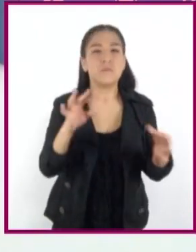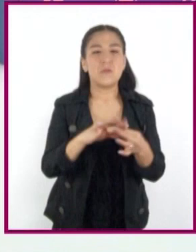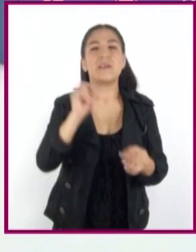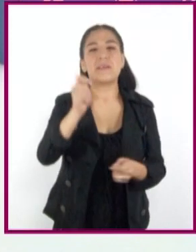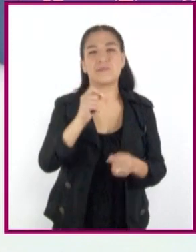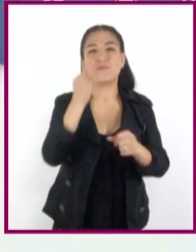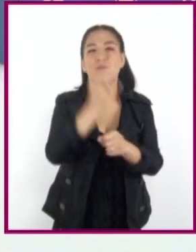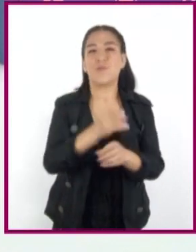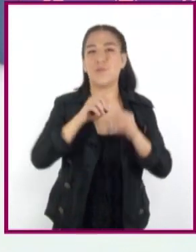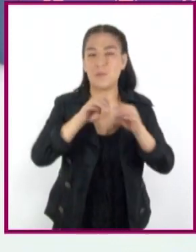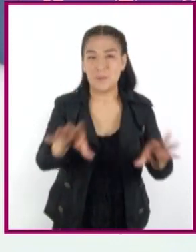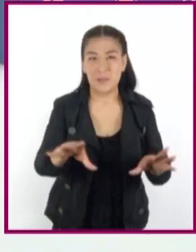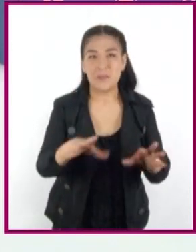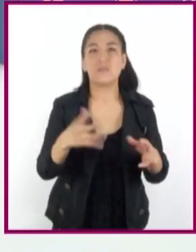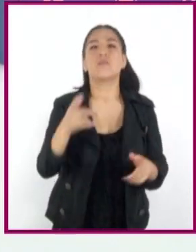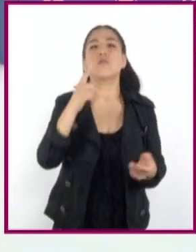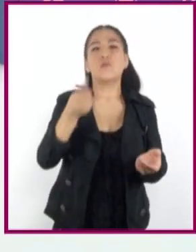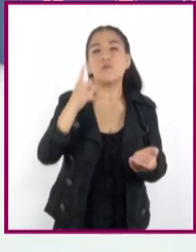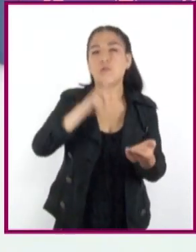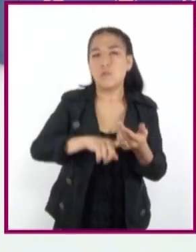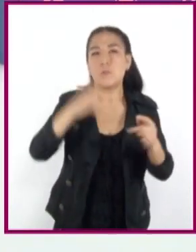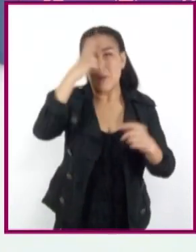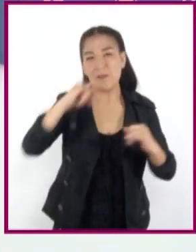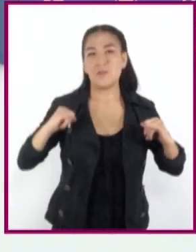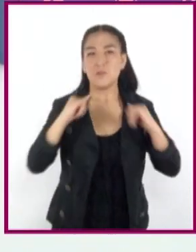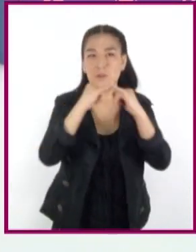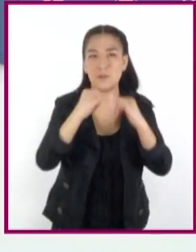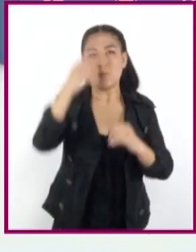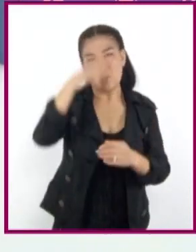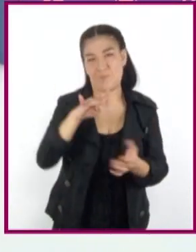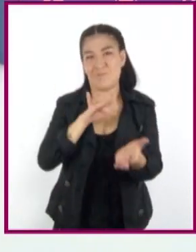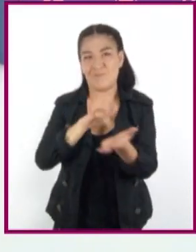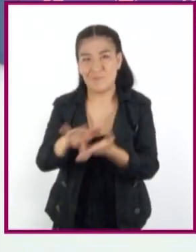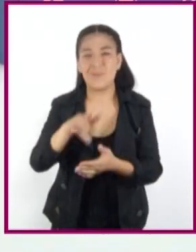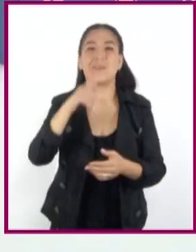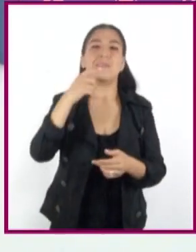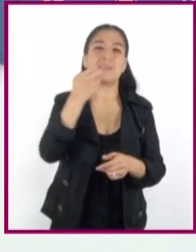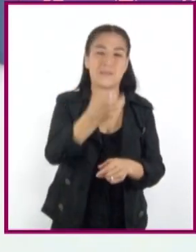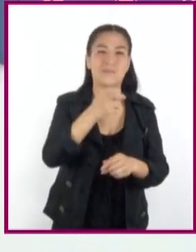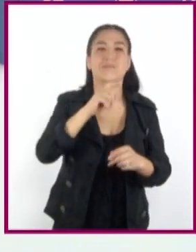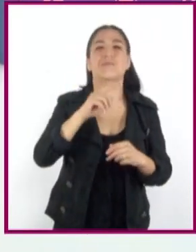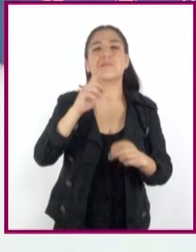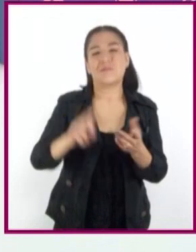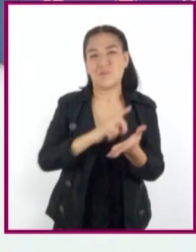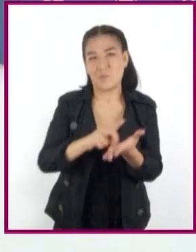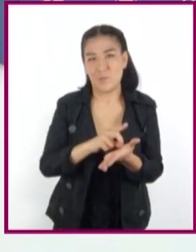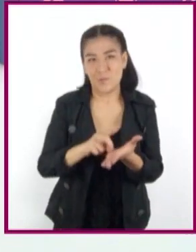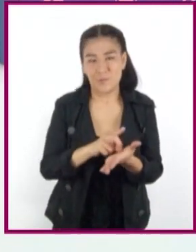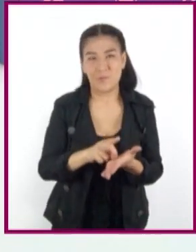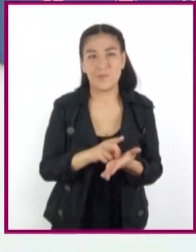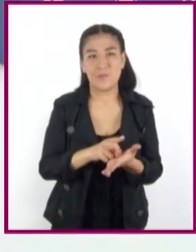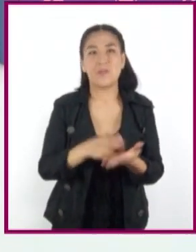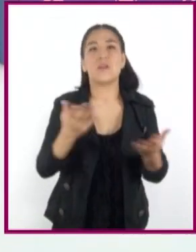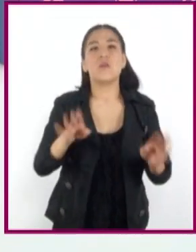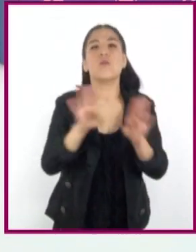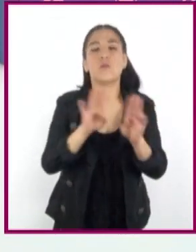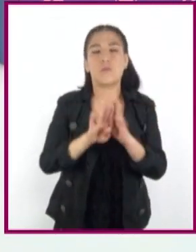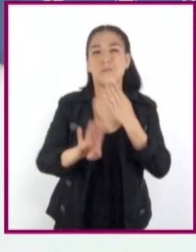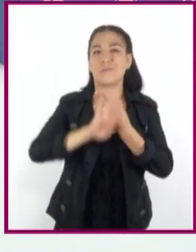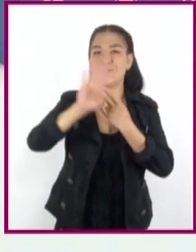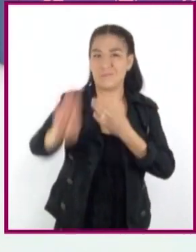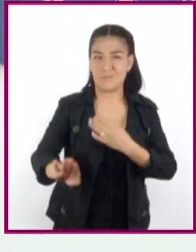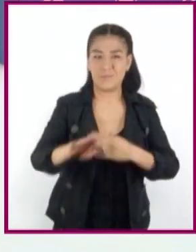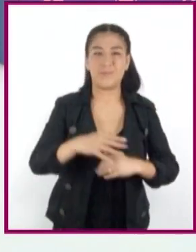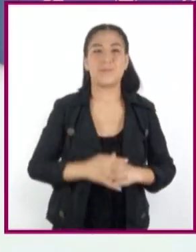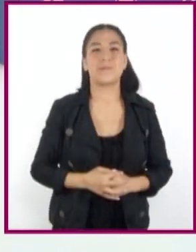fuentes de información e instancias en las que pueden apoyarse para obtener información respecto a las adicciones y las formas de prevenirla.